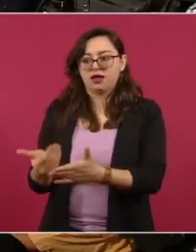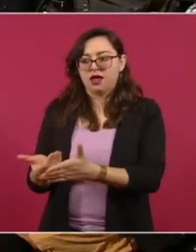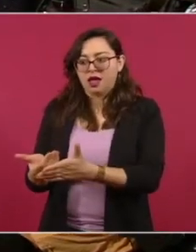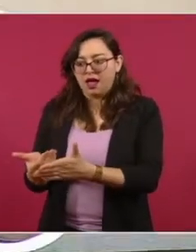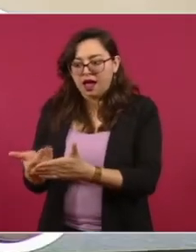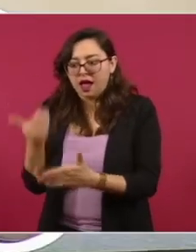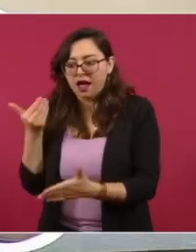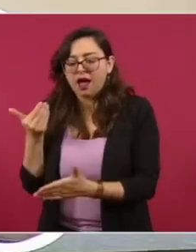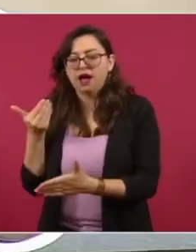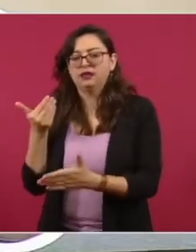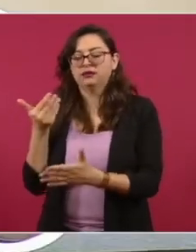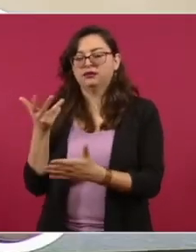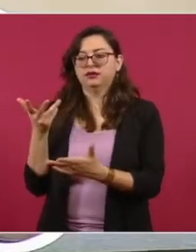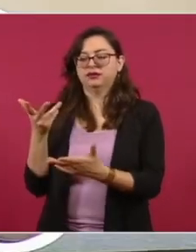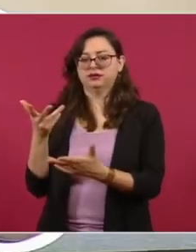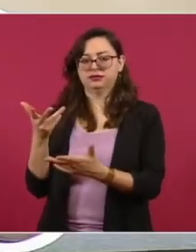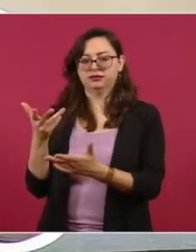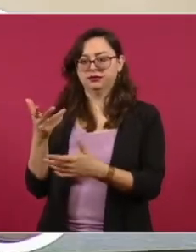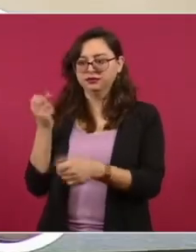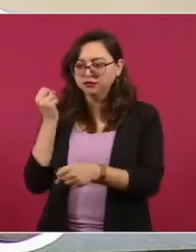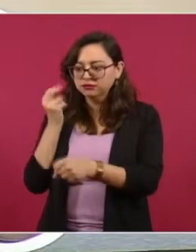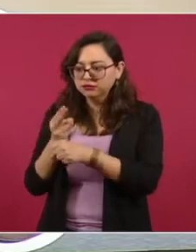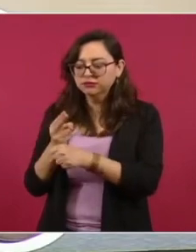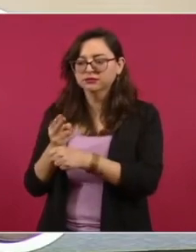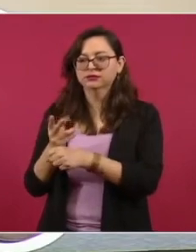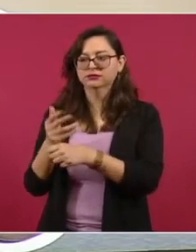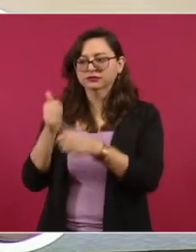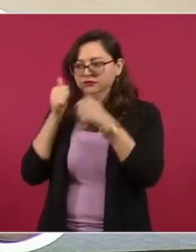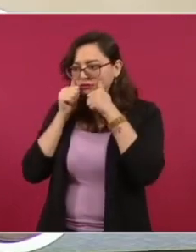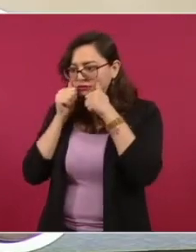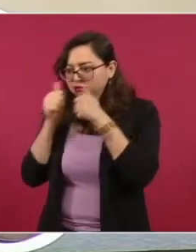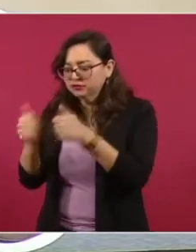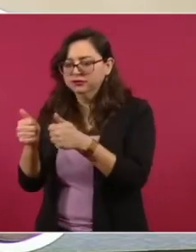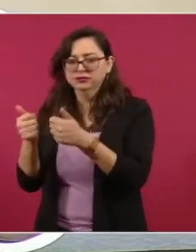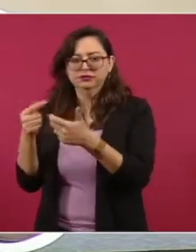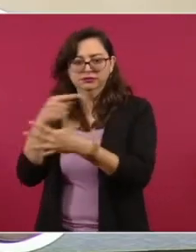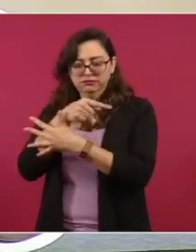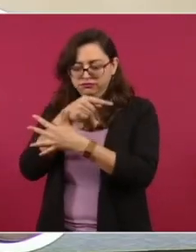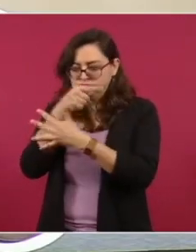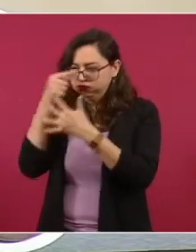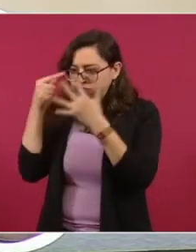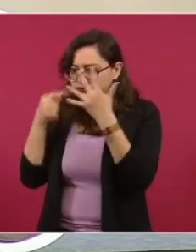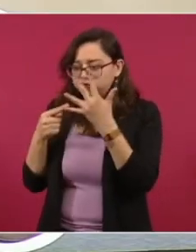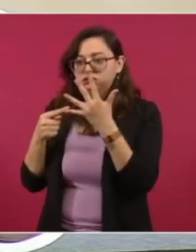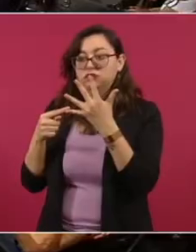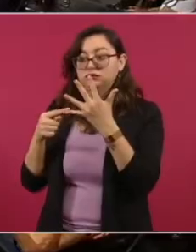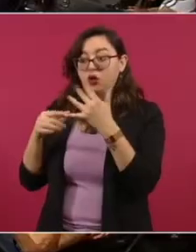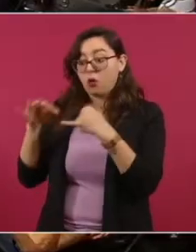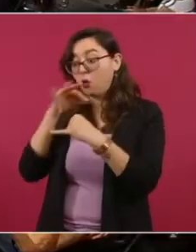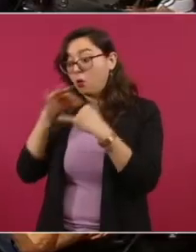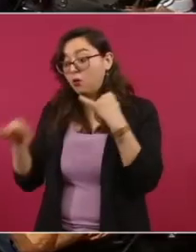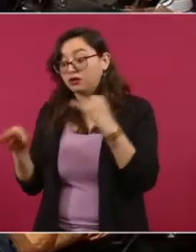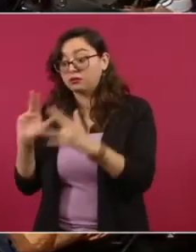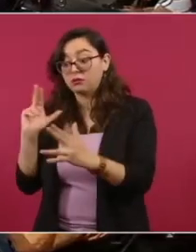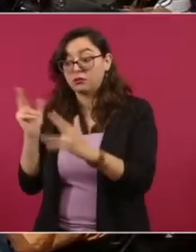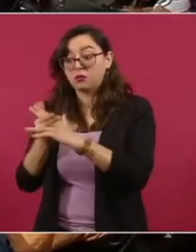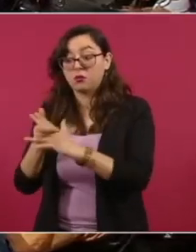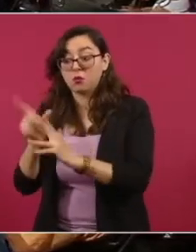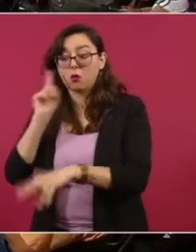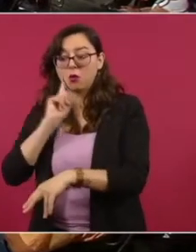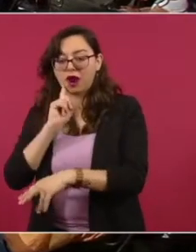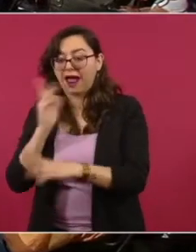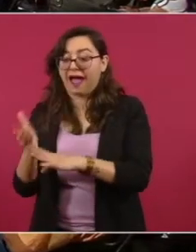para erradicar el delito, se toman en cuenta todos los delitos que mencioné, no nada más el